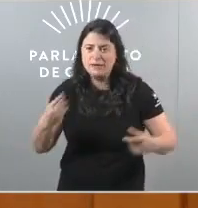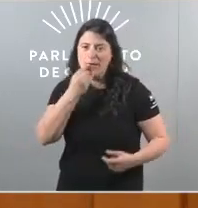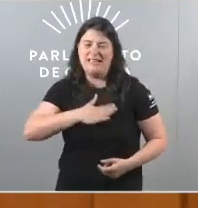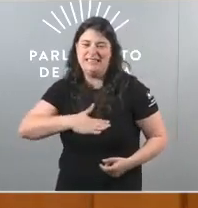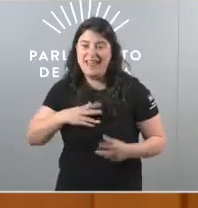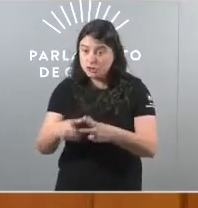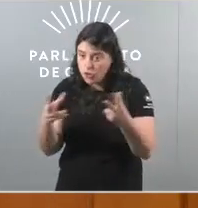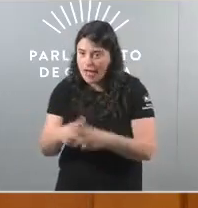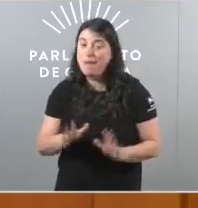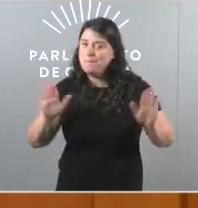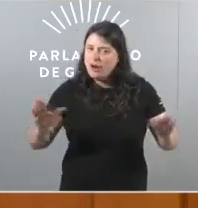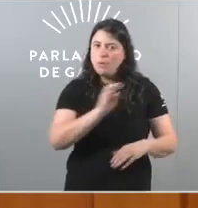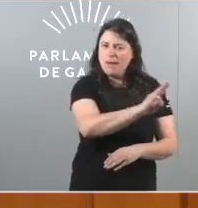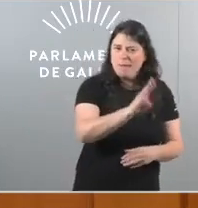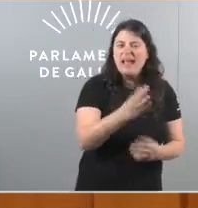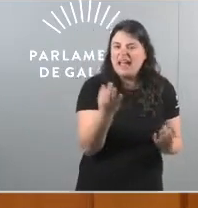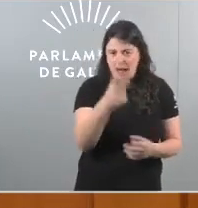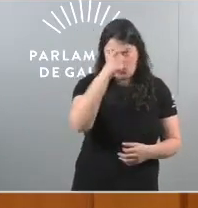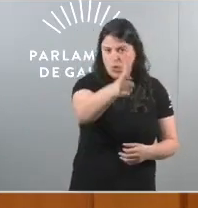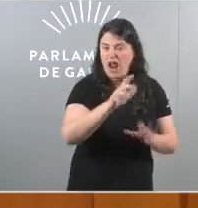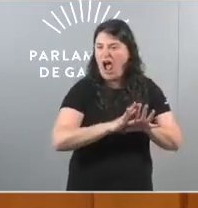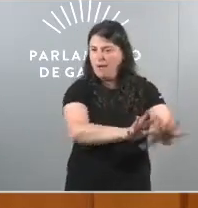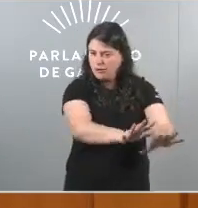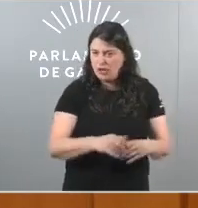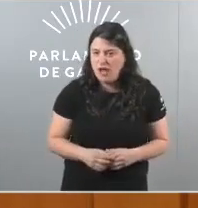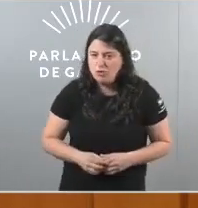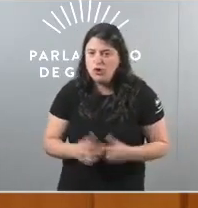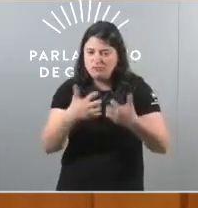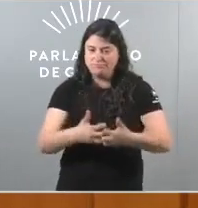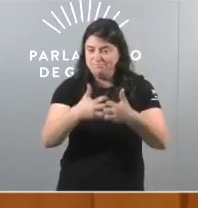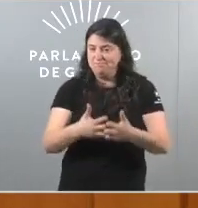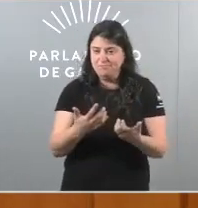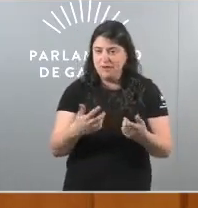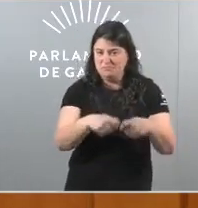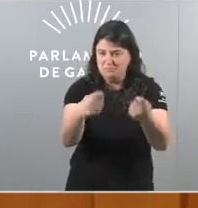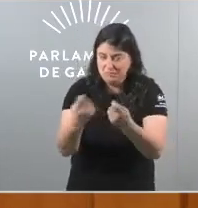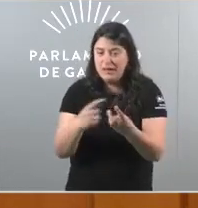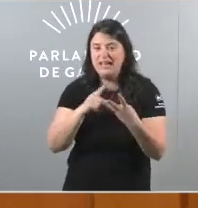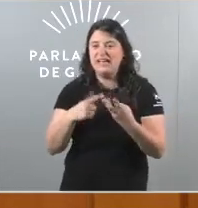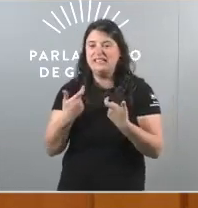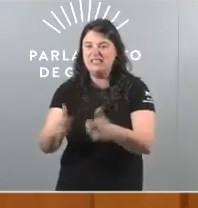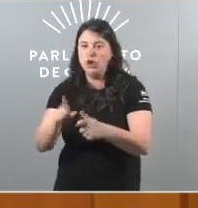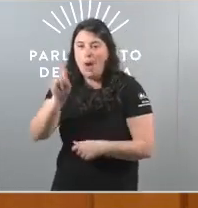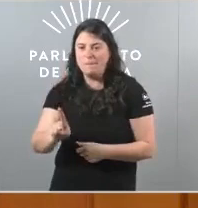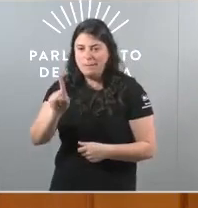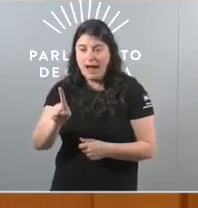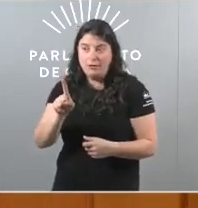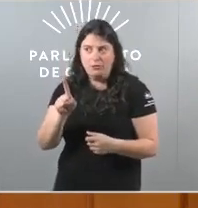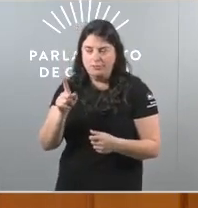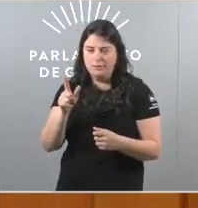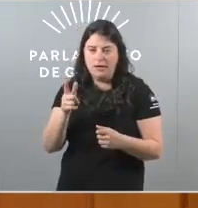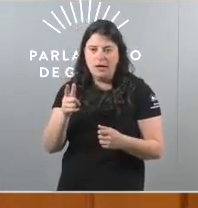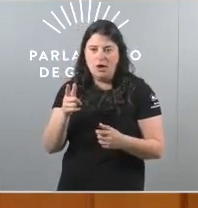Partido Popular deixa un rural abandonado desertización industrial un sector primario loitando para sobrevivir